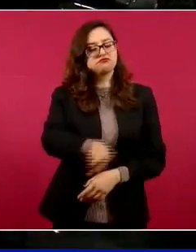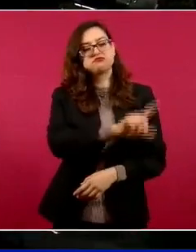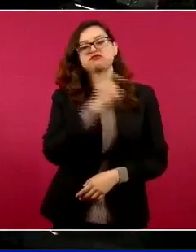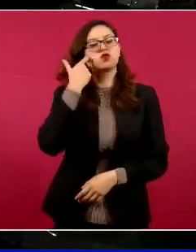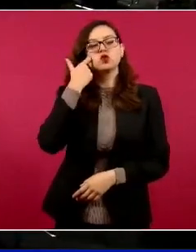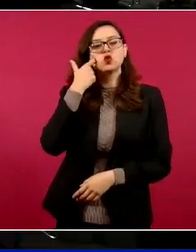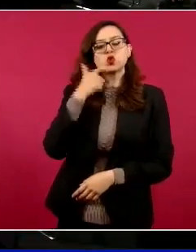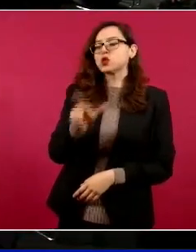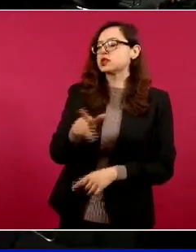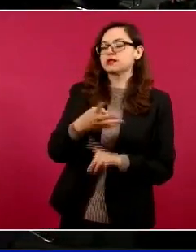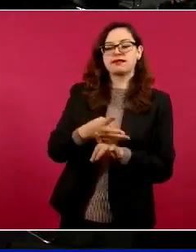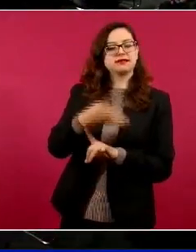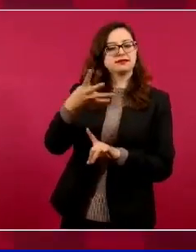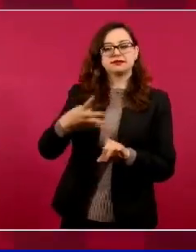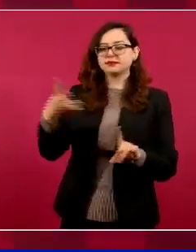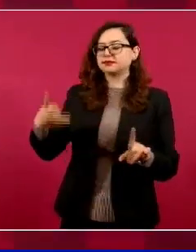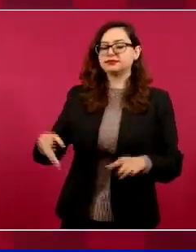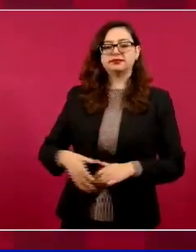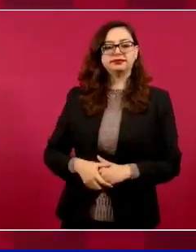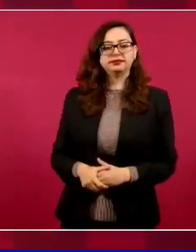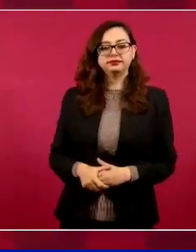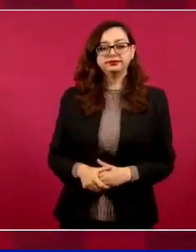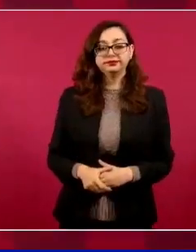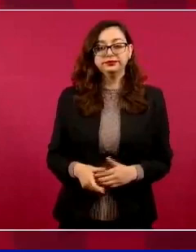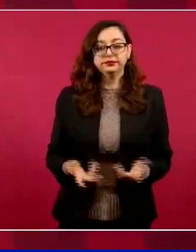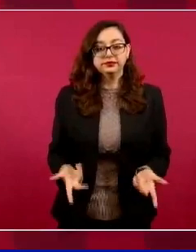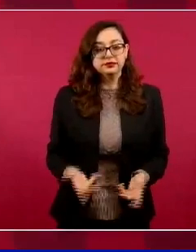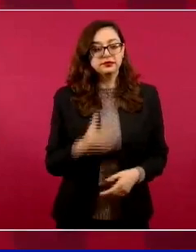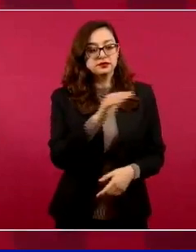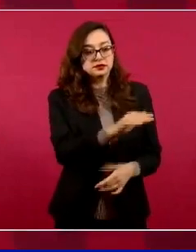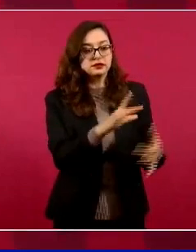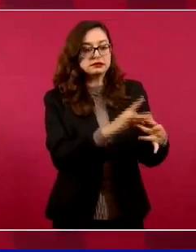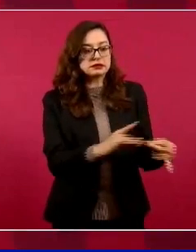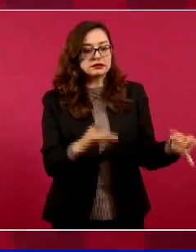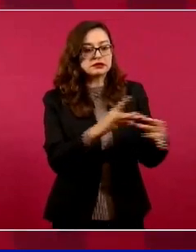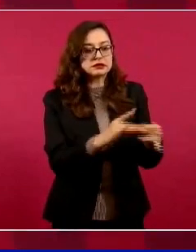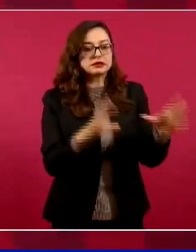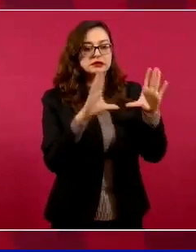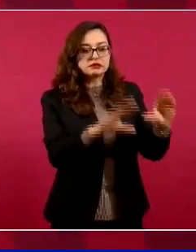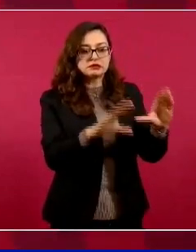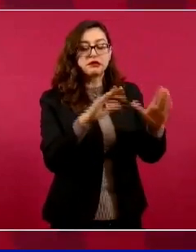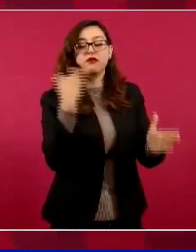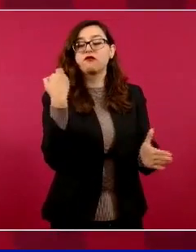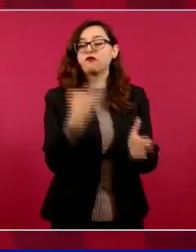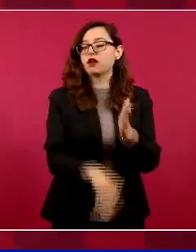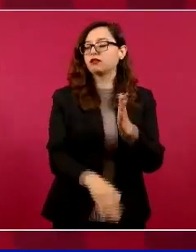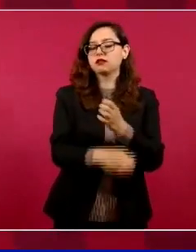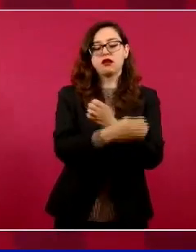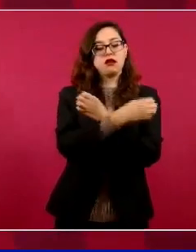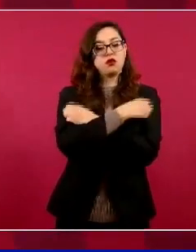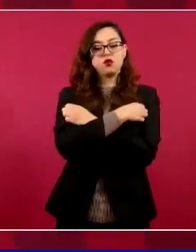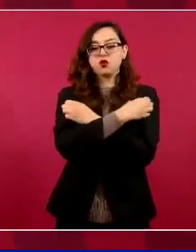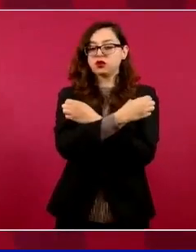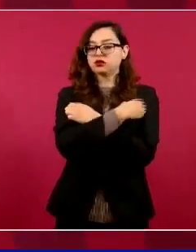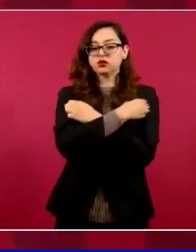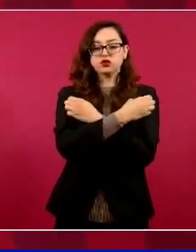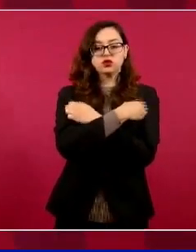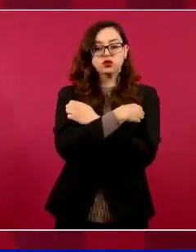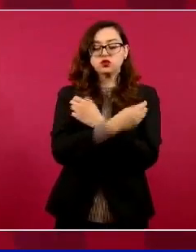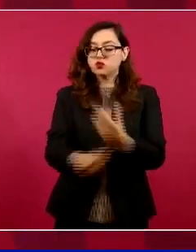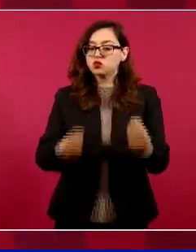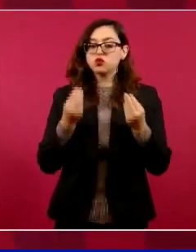de mucha formación, de mucha educación. Hay dirigentes